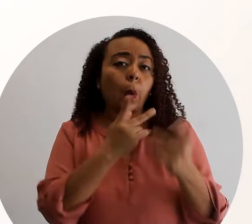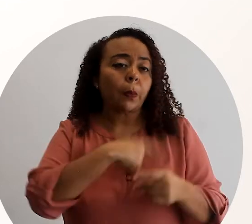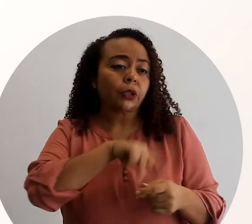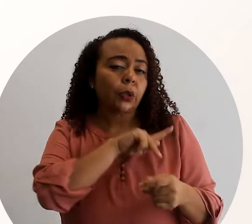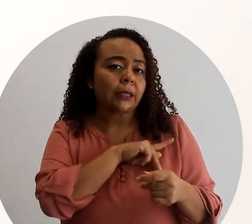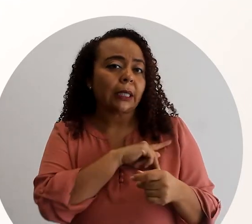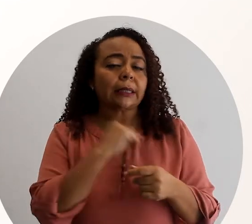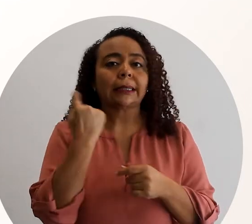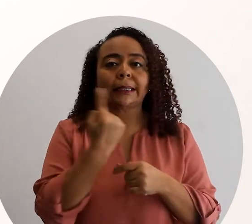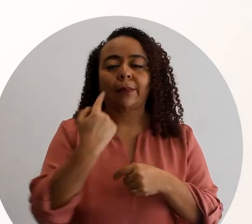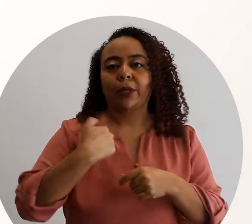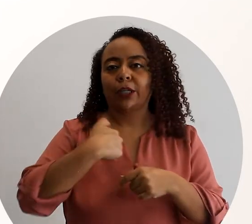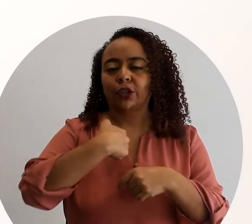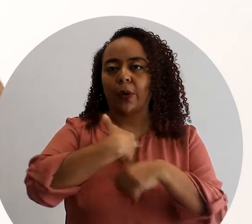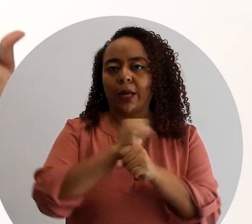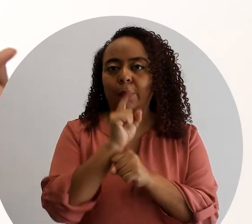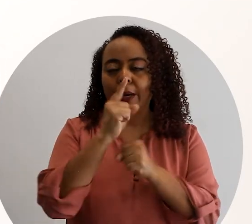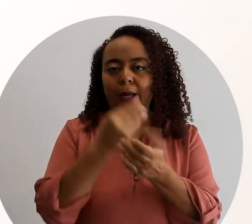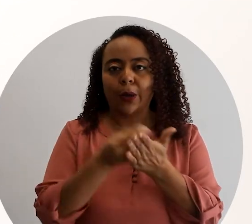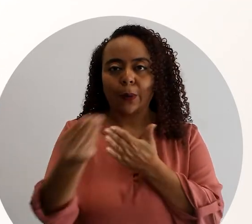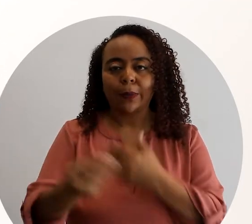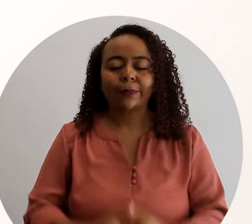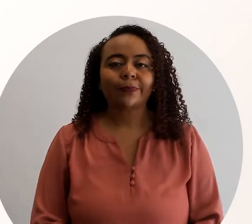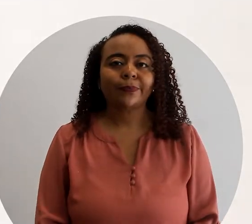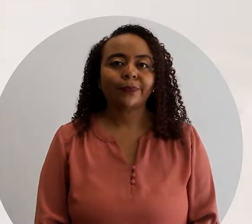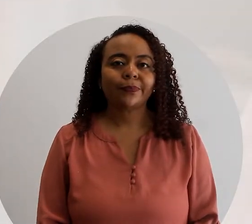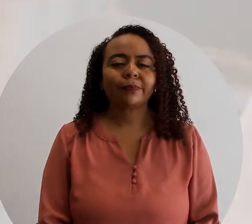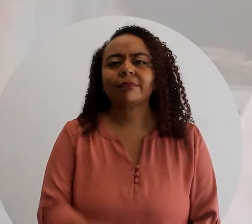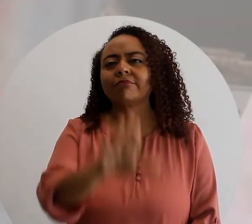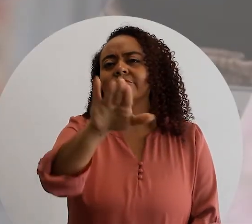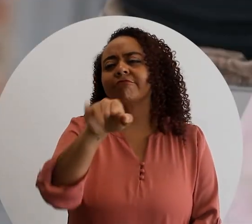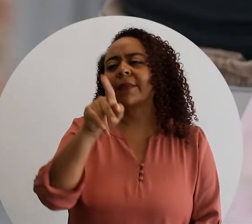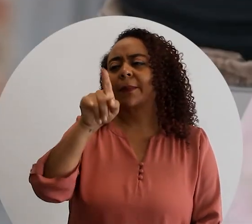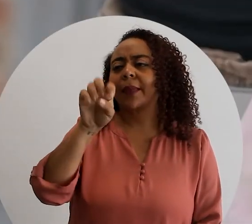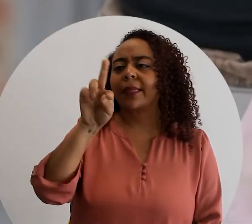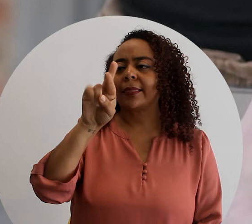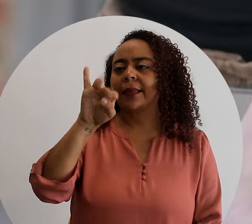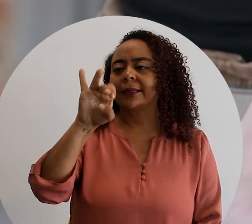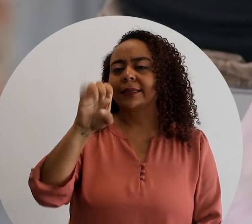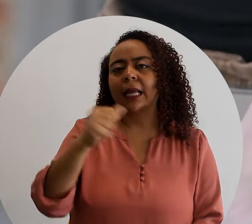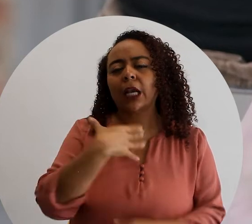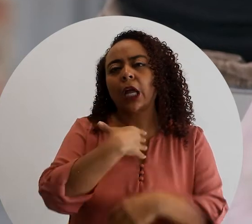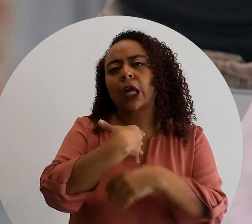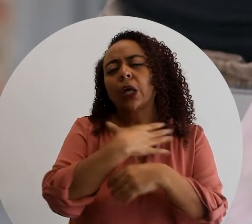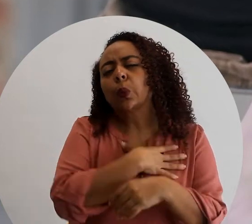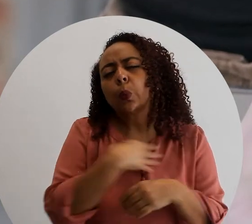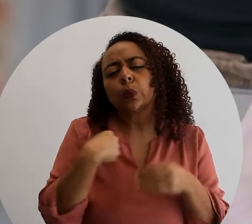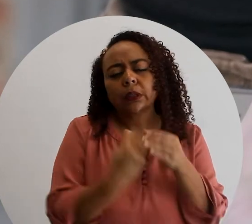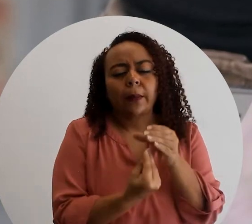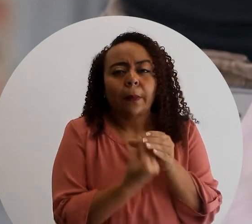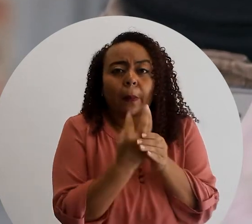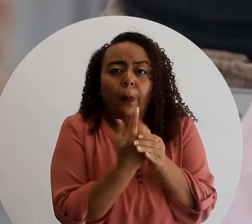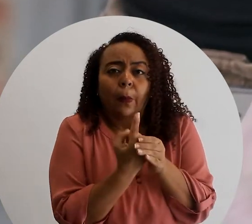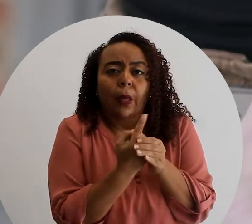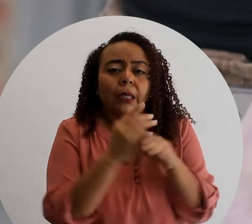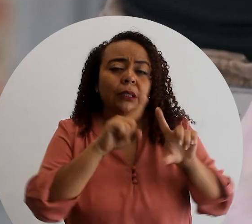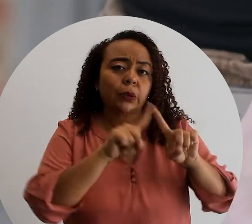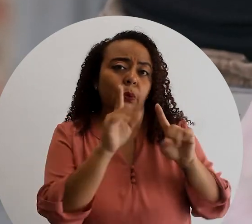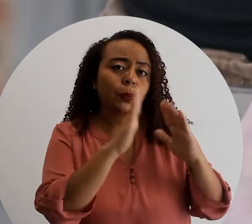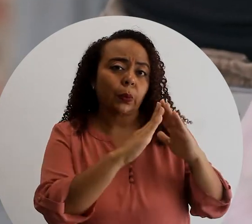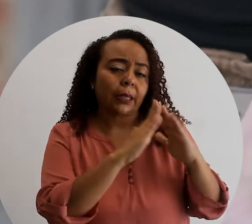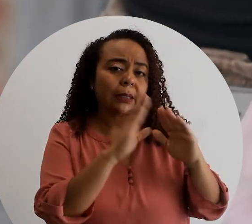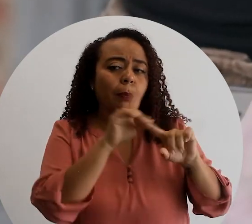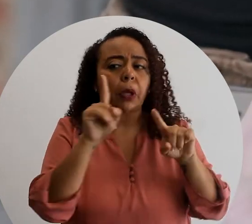incluso un regalito personalizado cada vez que realiza una compra. Por ejemplo, a Melissa le encanta tener velas en su casa,